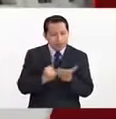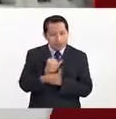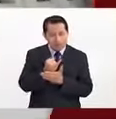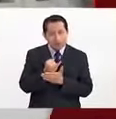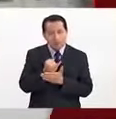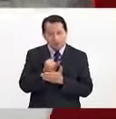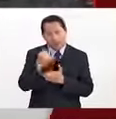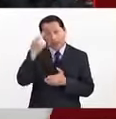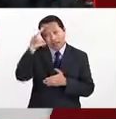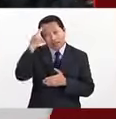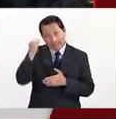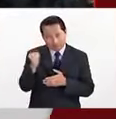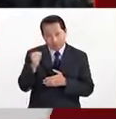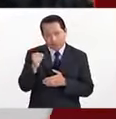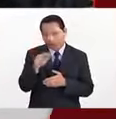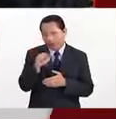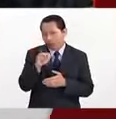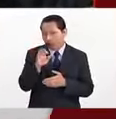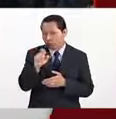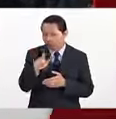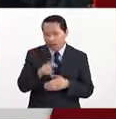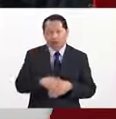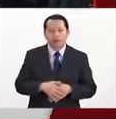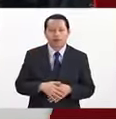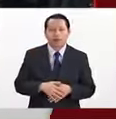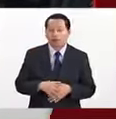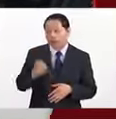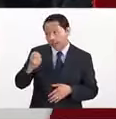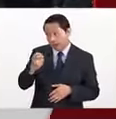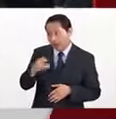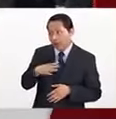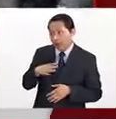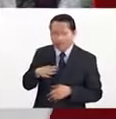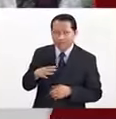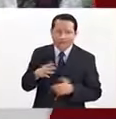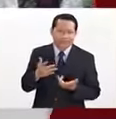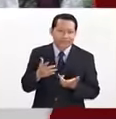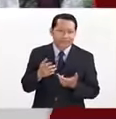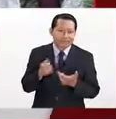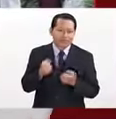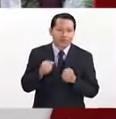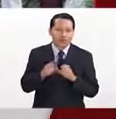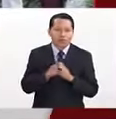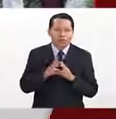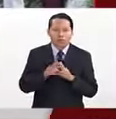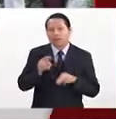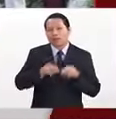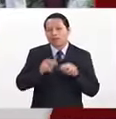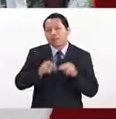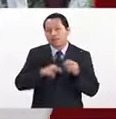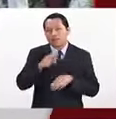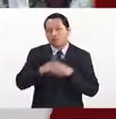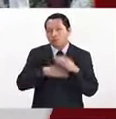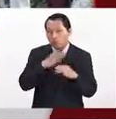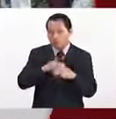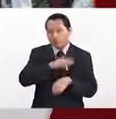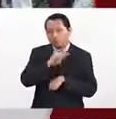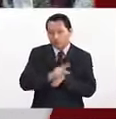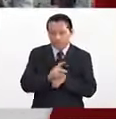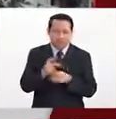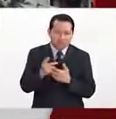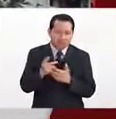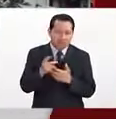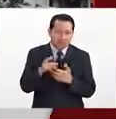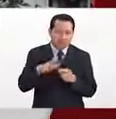decisiones racionales, como le llaman. Y eso, me imagino, tiene un impacto a nivel, pues a nivel global, a nivel país y